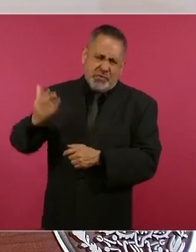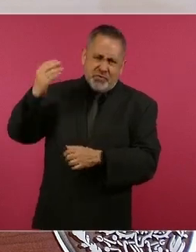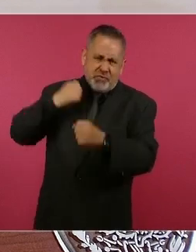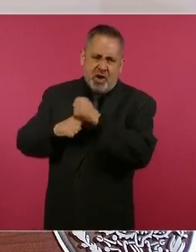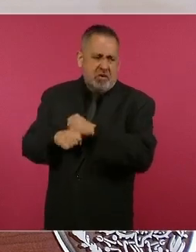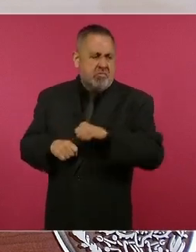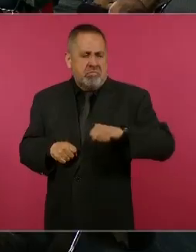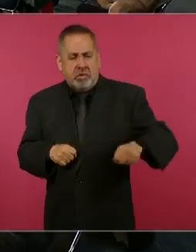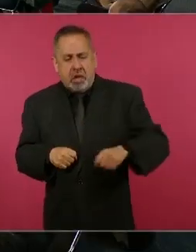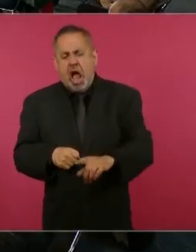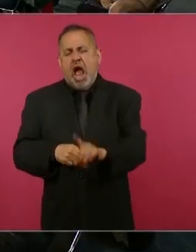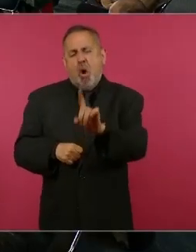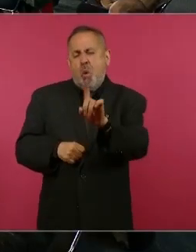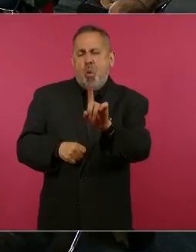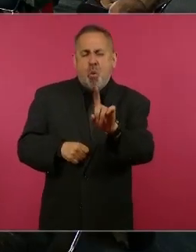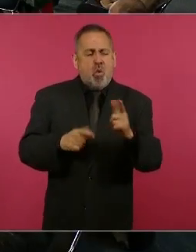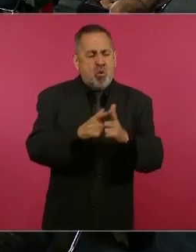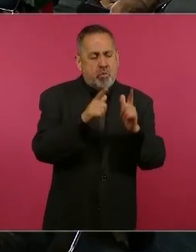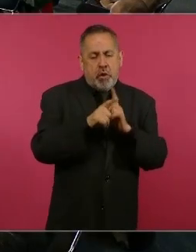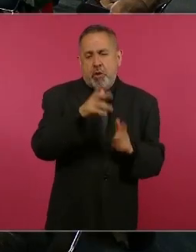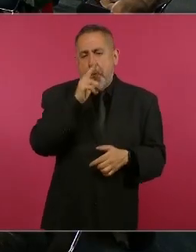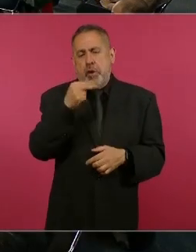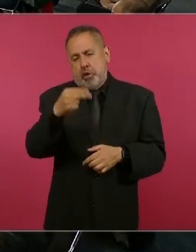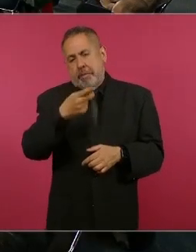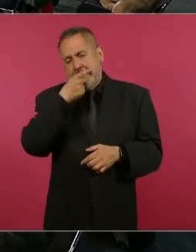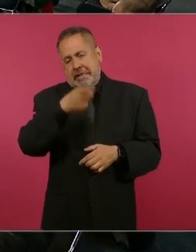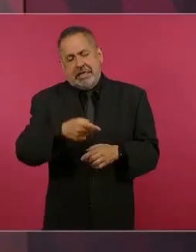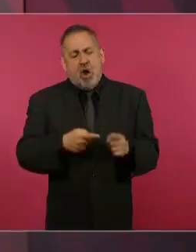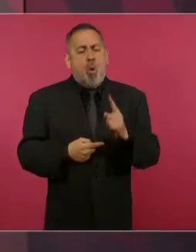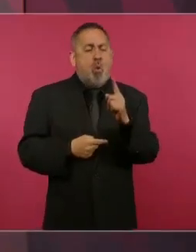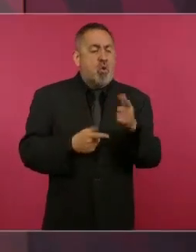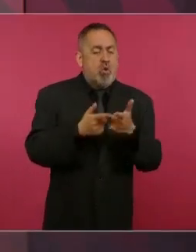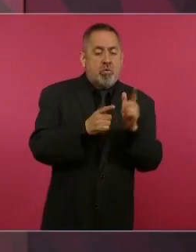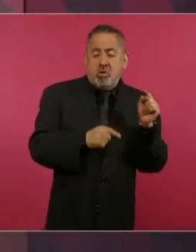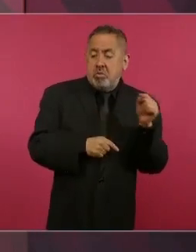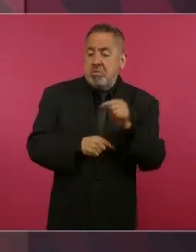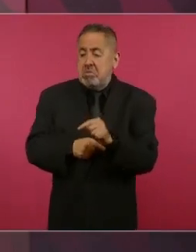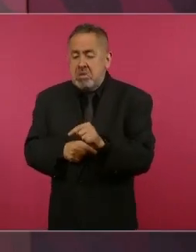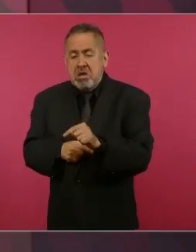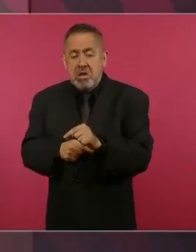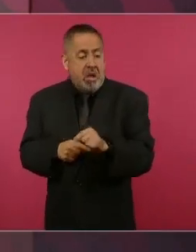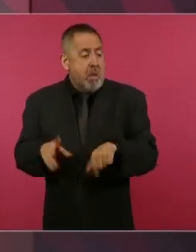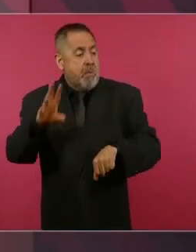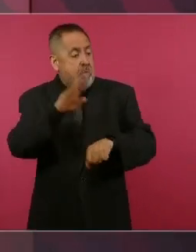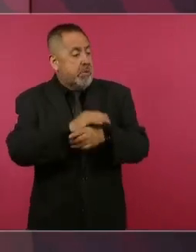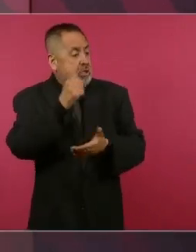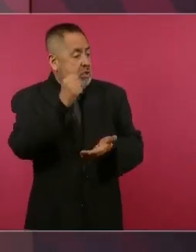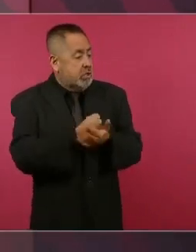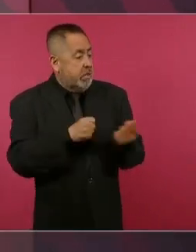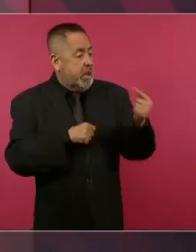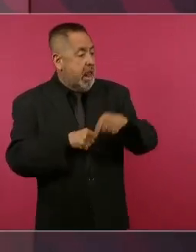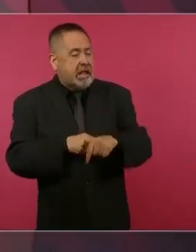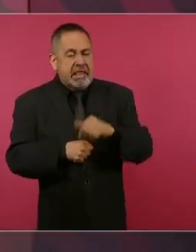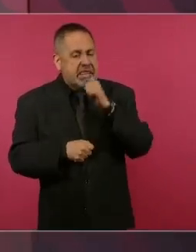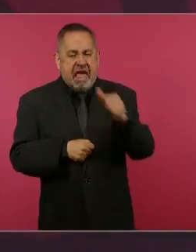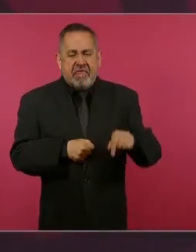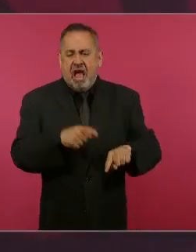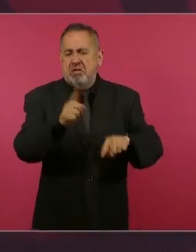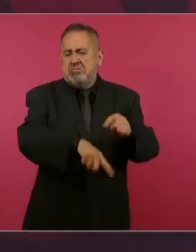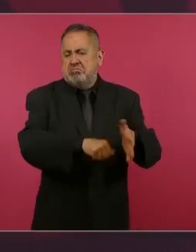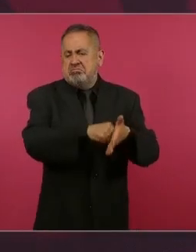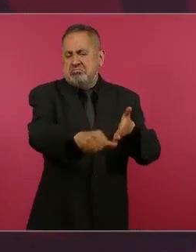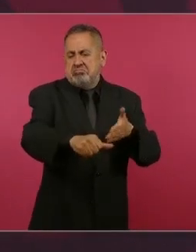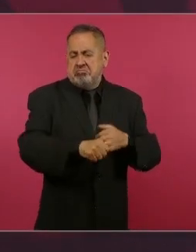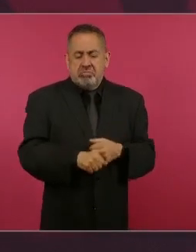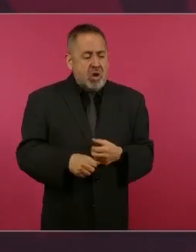Bueno, hay un partido conservador que no puedo mencionar, que ni siquiera tiene registro en Tabasco,